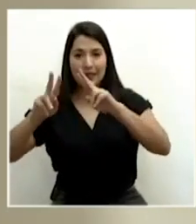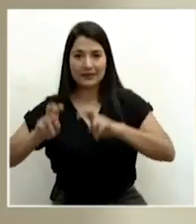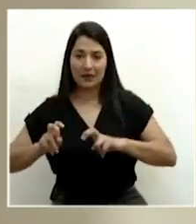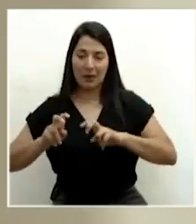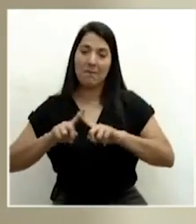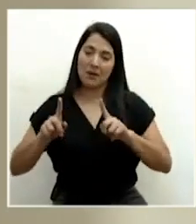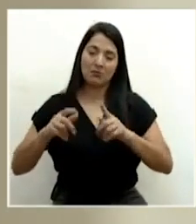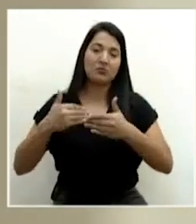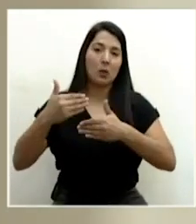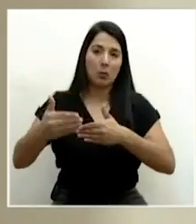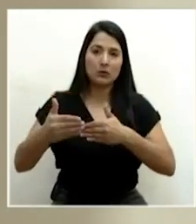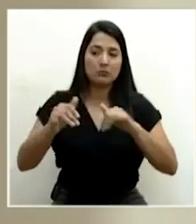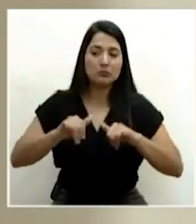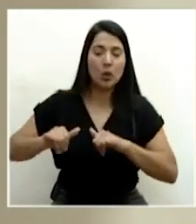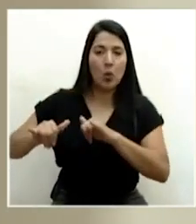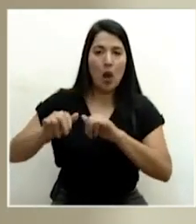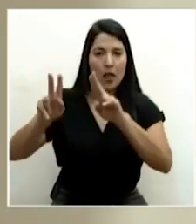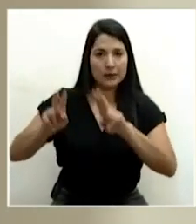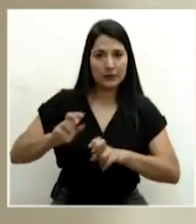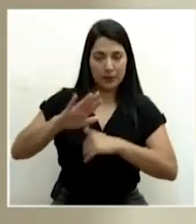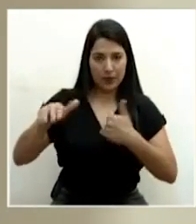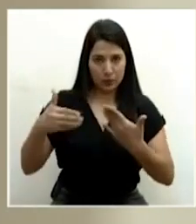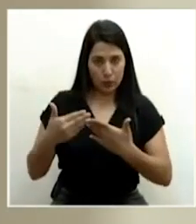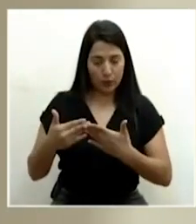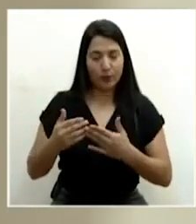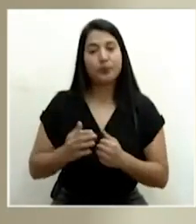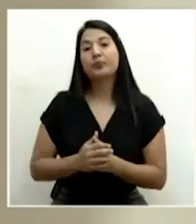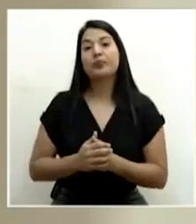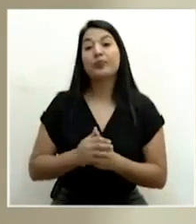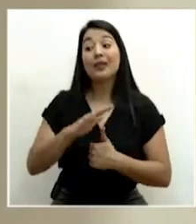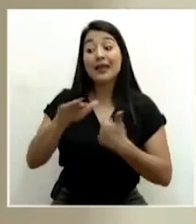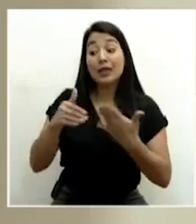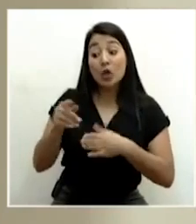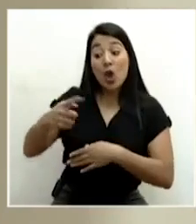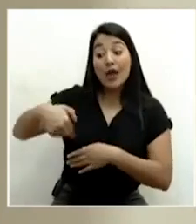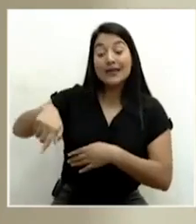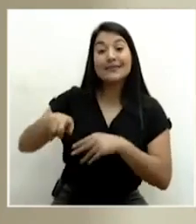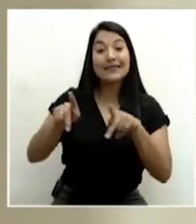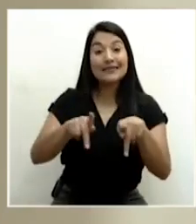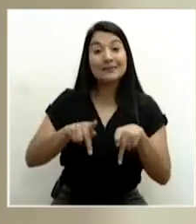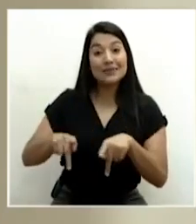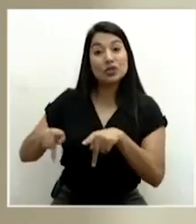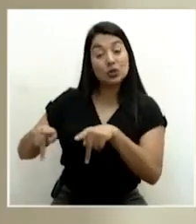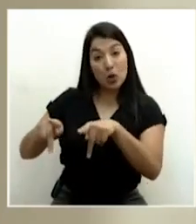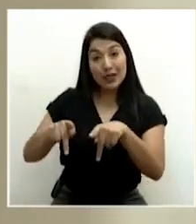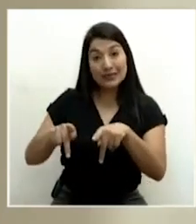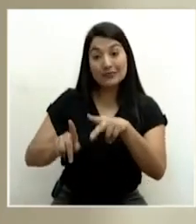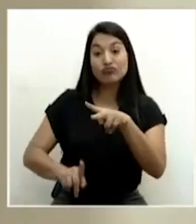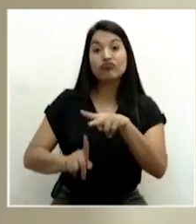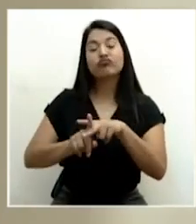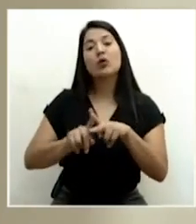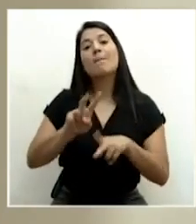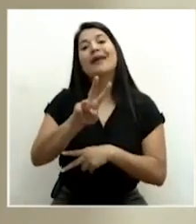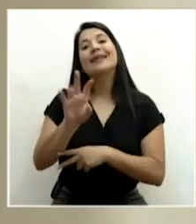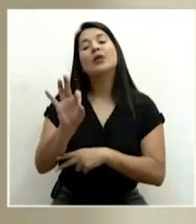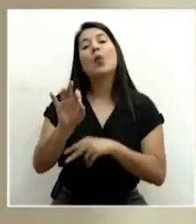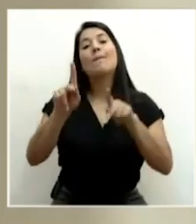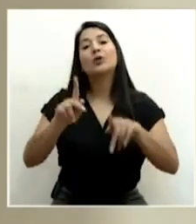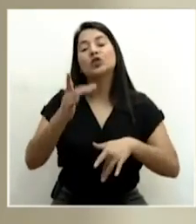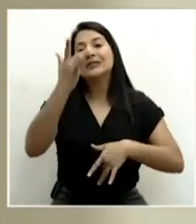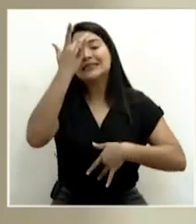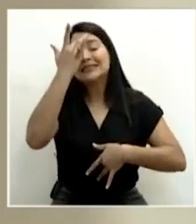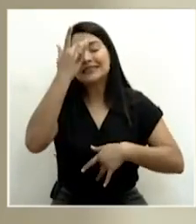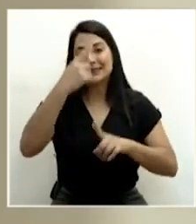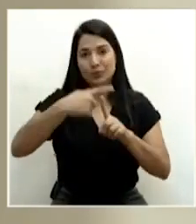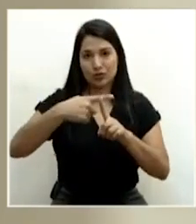De ese muestreo, de todos esos pasajeros, 29 dieron positivo. Estamos hablando de un 2